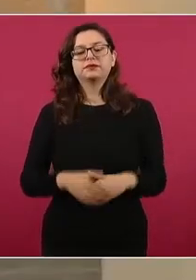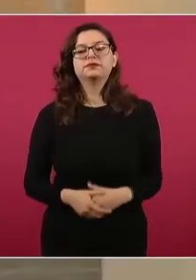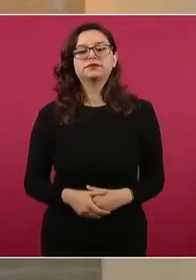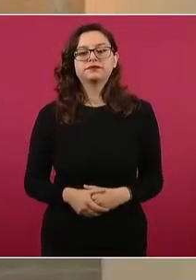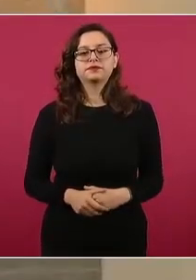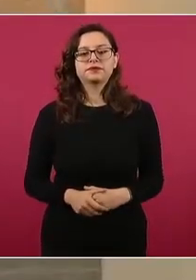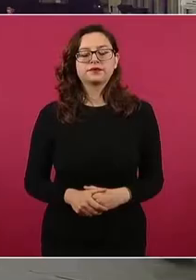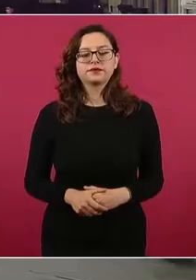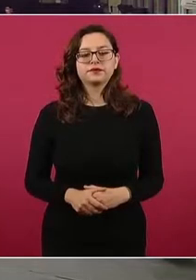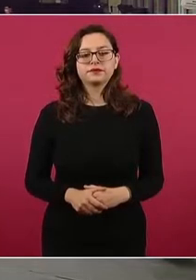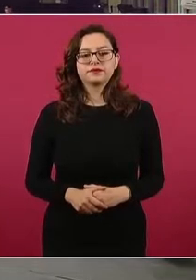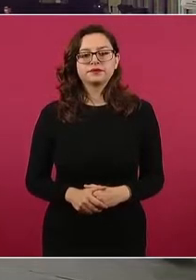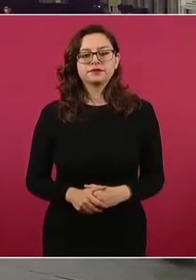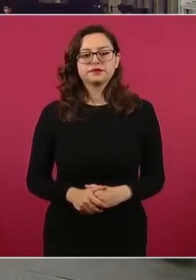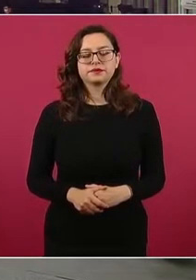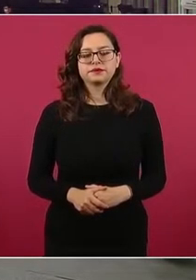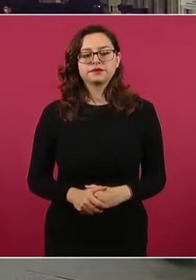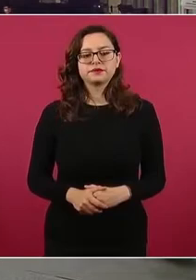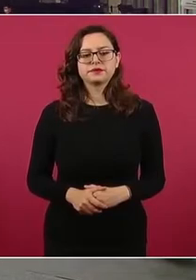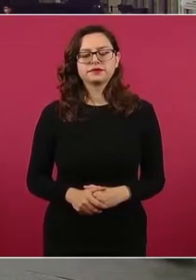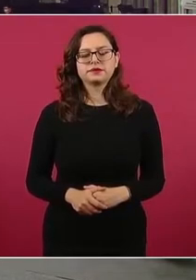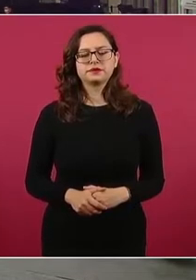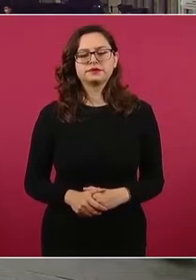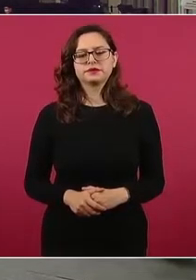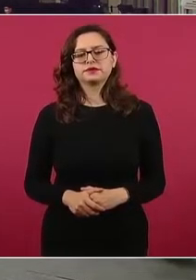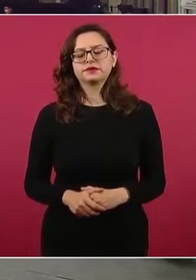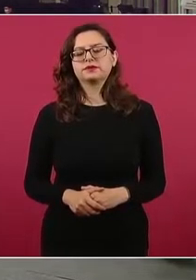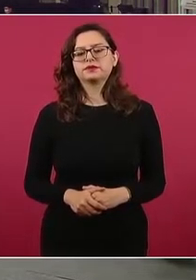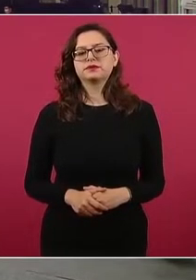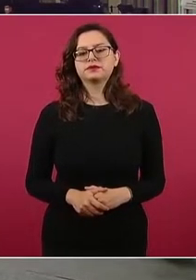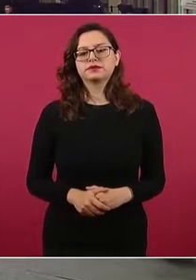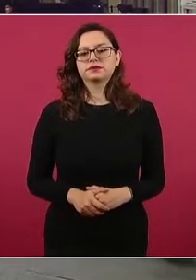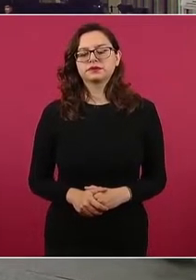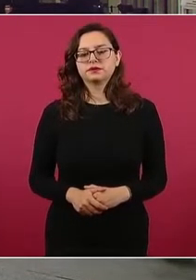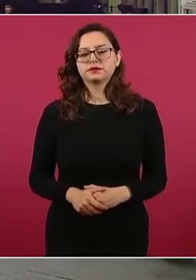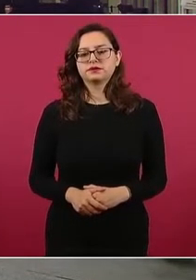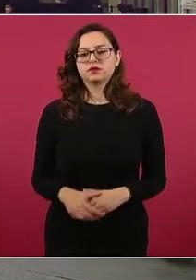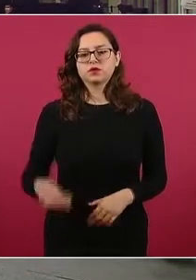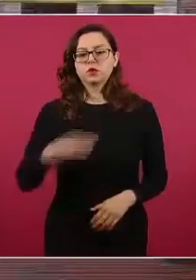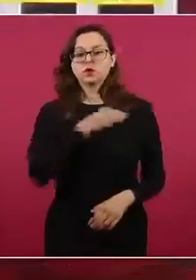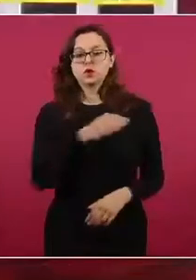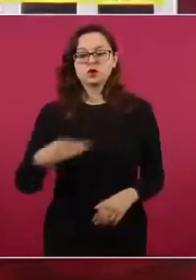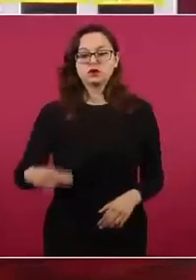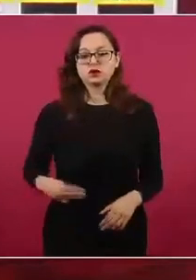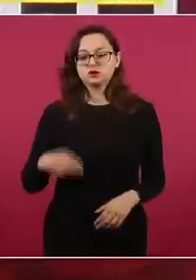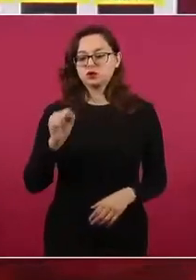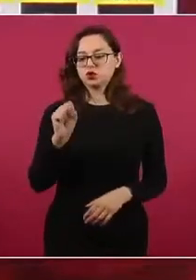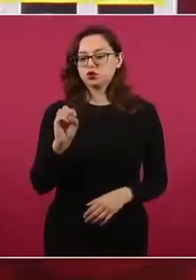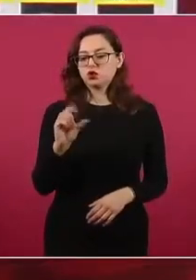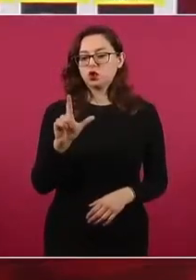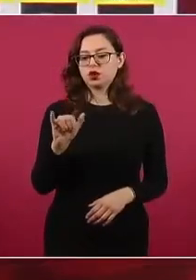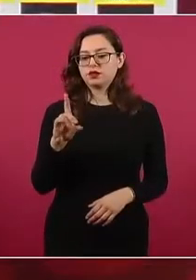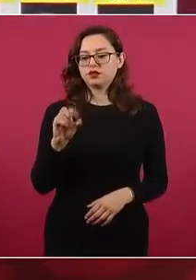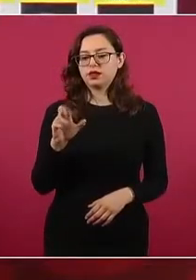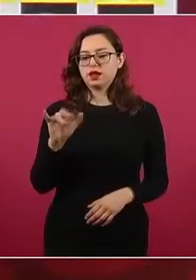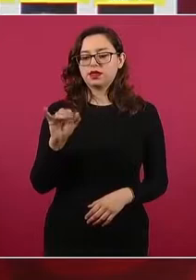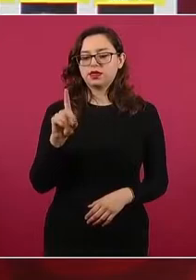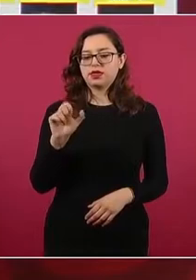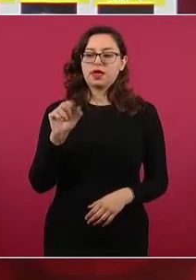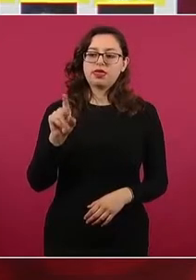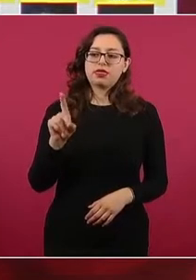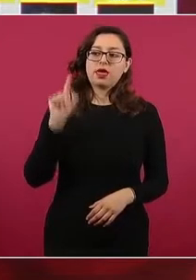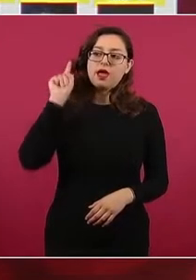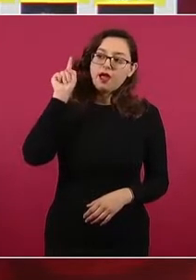Siguiente. También informamos que en el municipio de Solidaridad, en Quintana Roo, elementos de la Sedena,